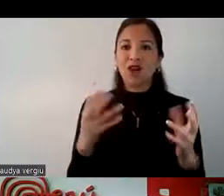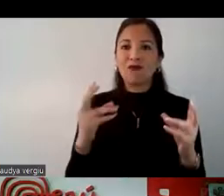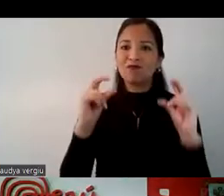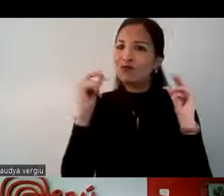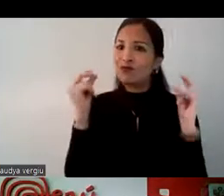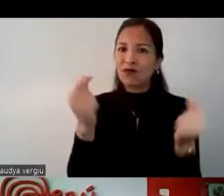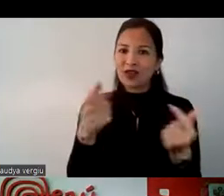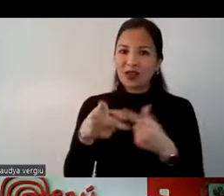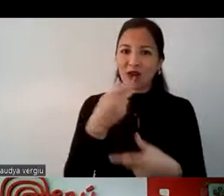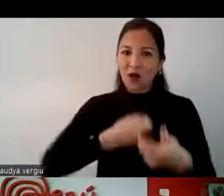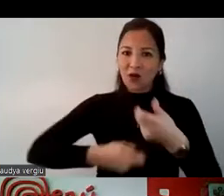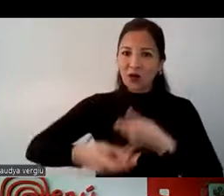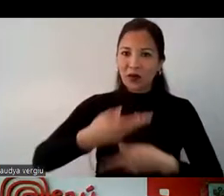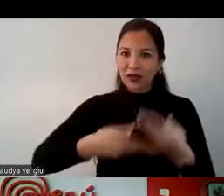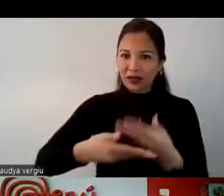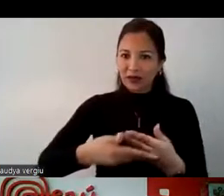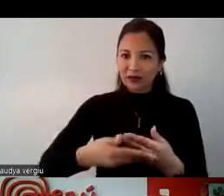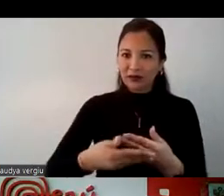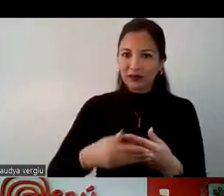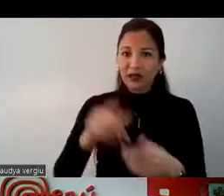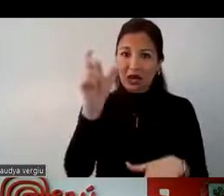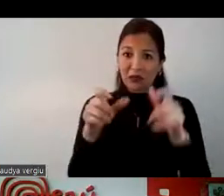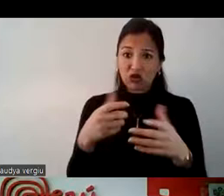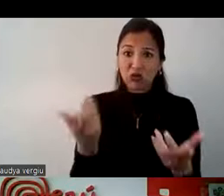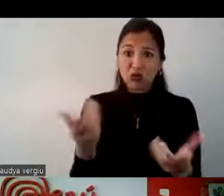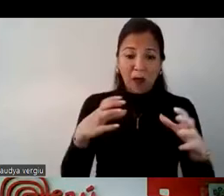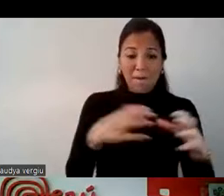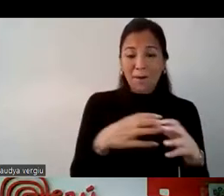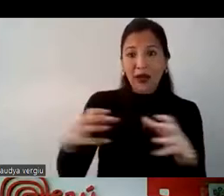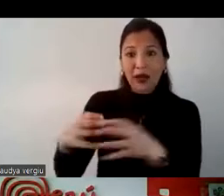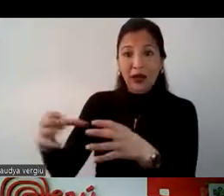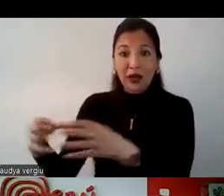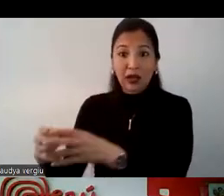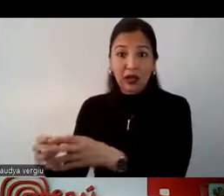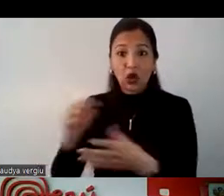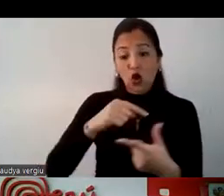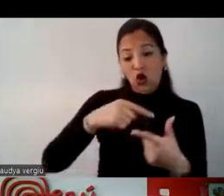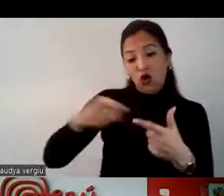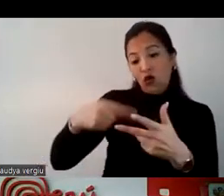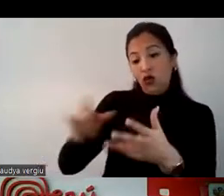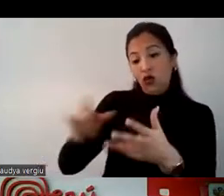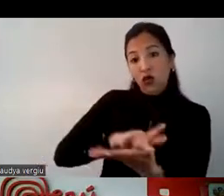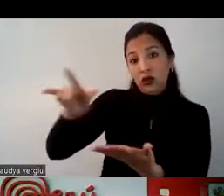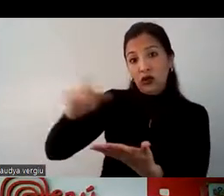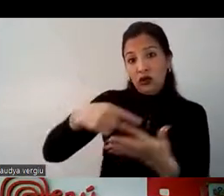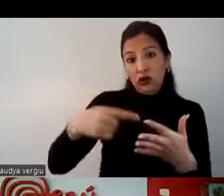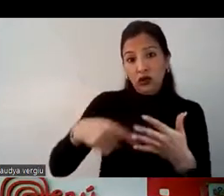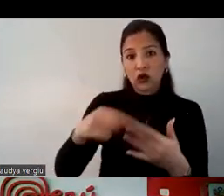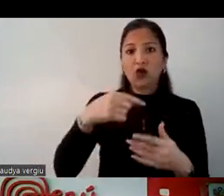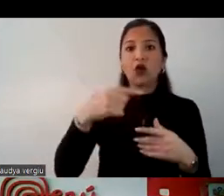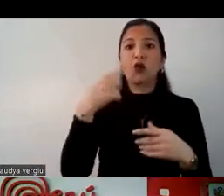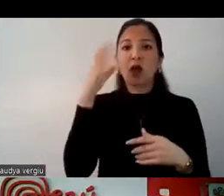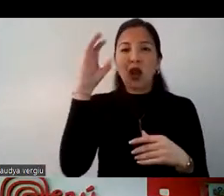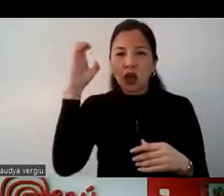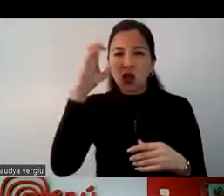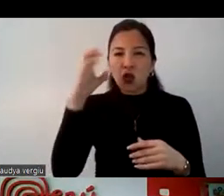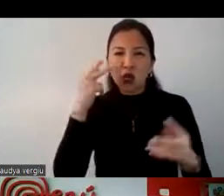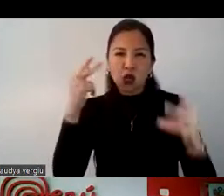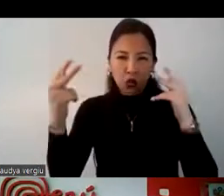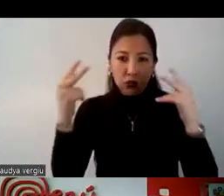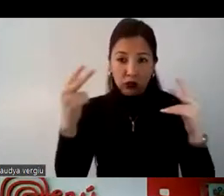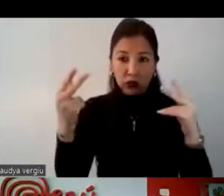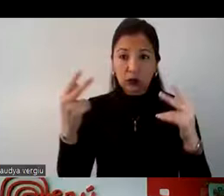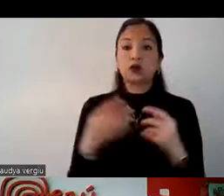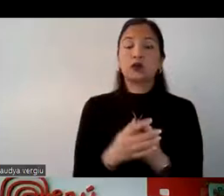mucho las ventas que nosotros podamos hacer de nuestros paquetes y de nuestros destinos turísticos. Como mencioné hace un